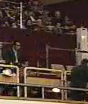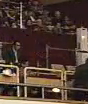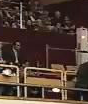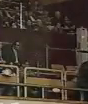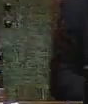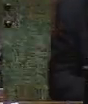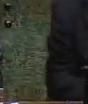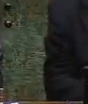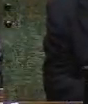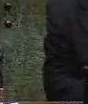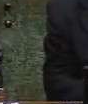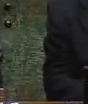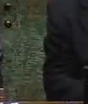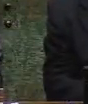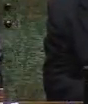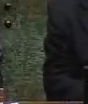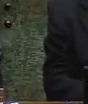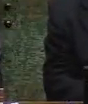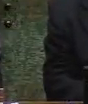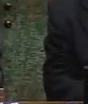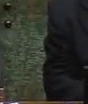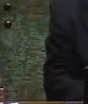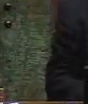Señoras y señores diputados, quiero...